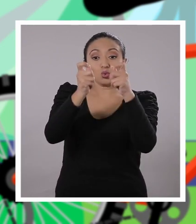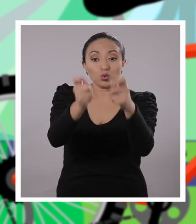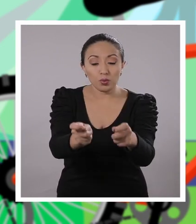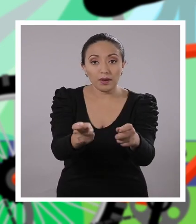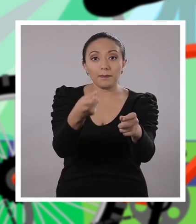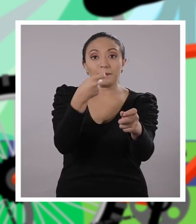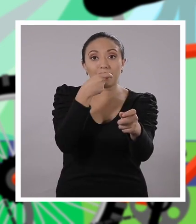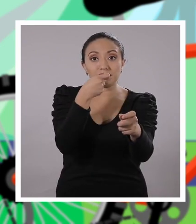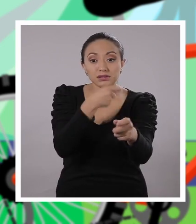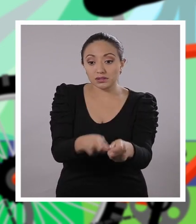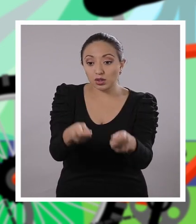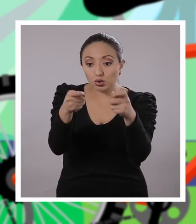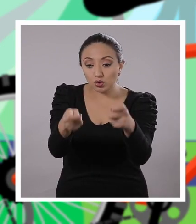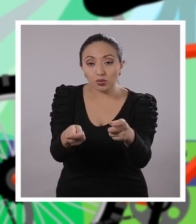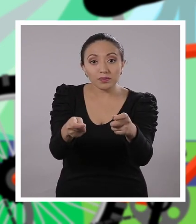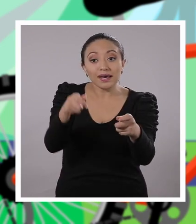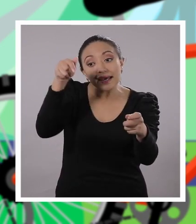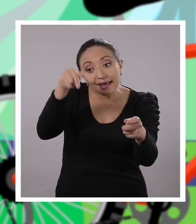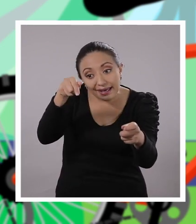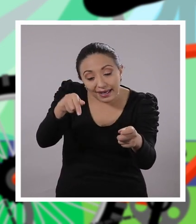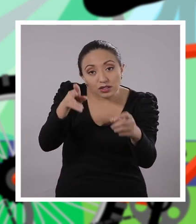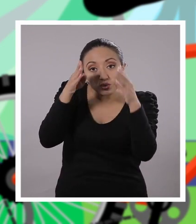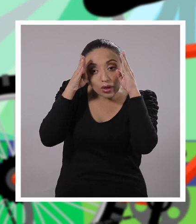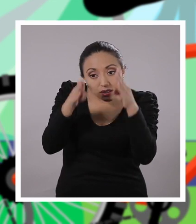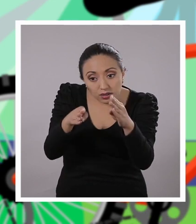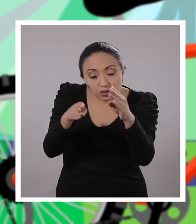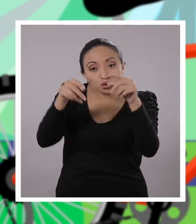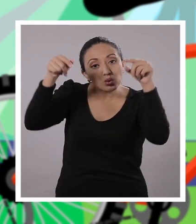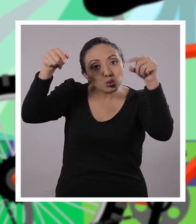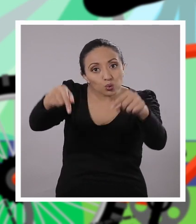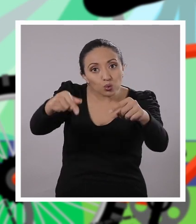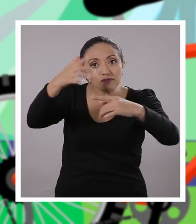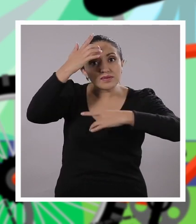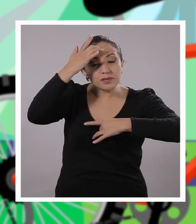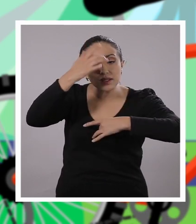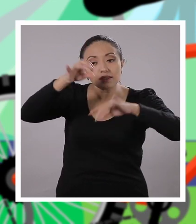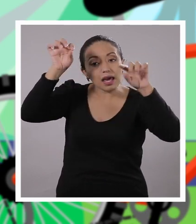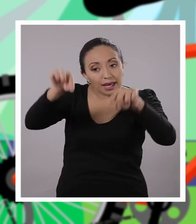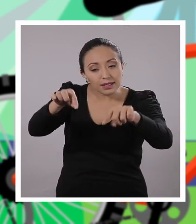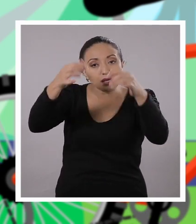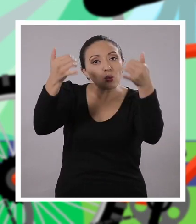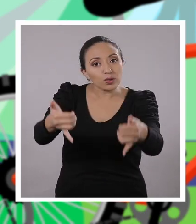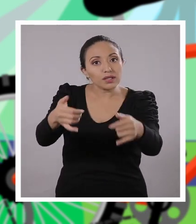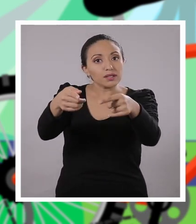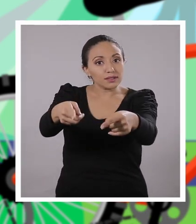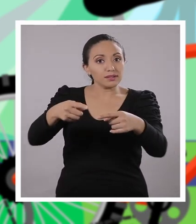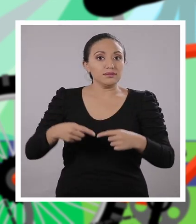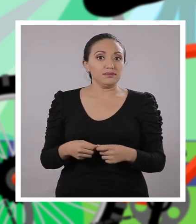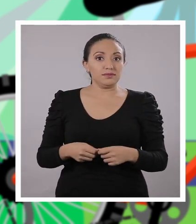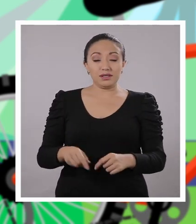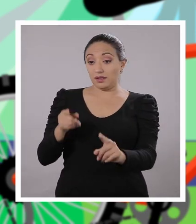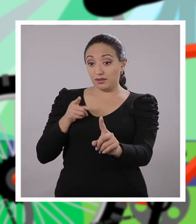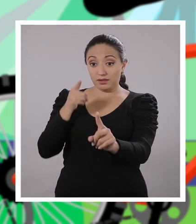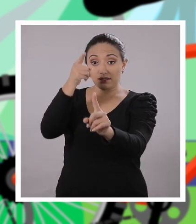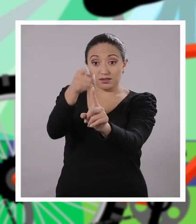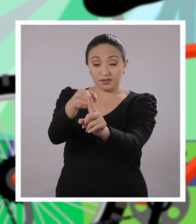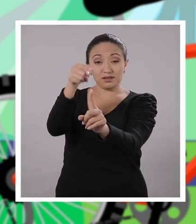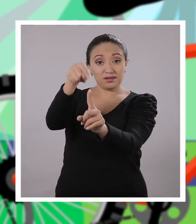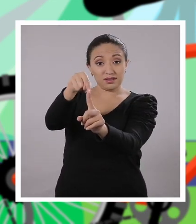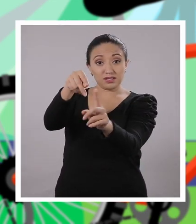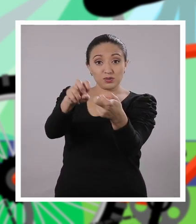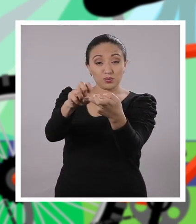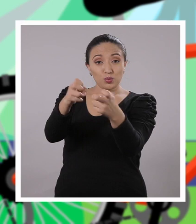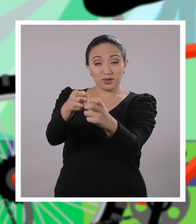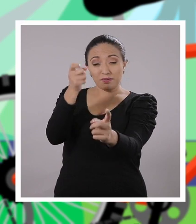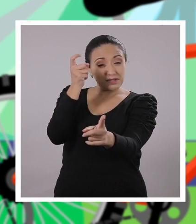doctora te prescribe una medicina, la misma está enfocada o está determinada a atacar